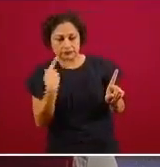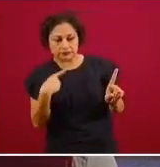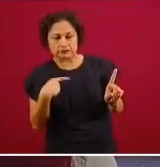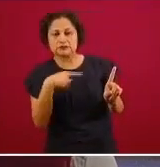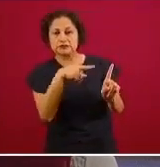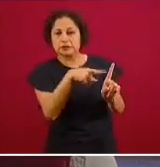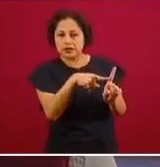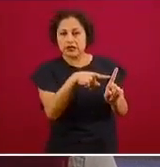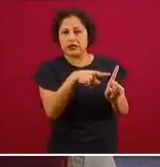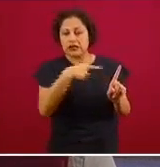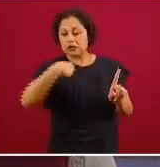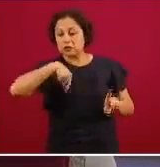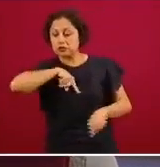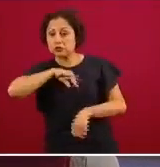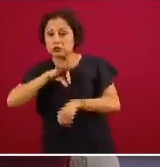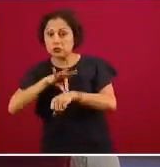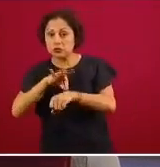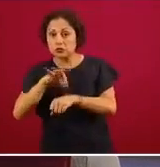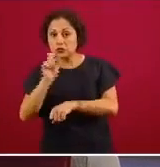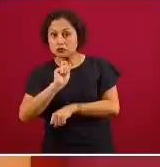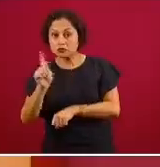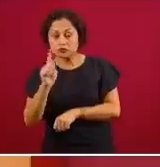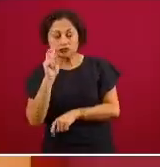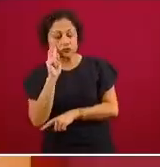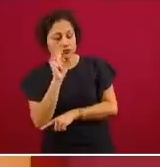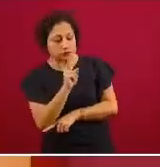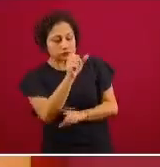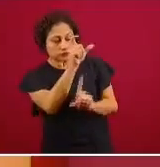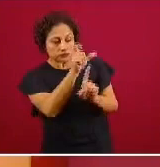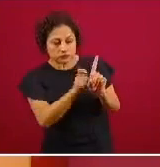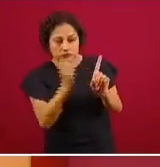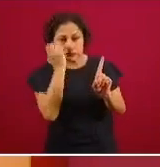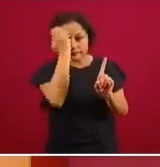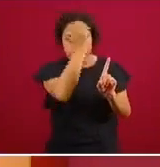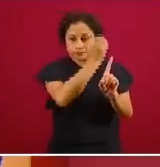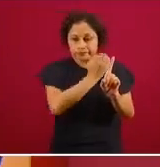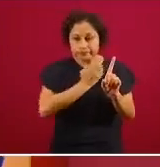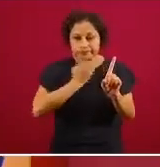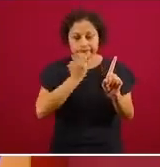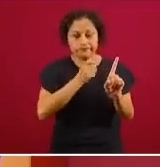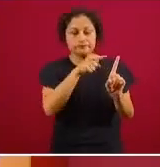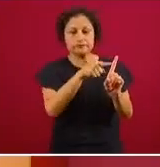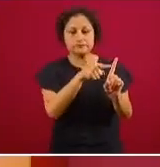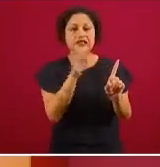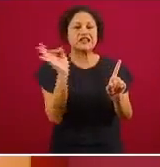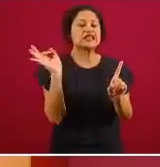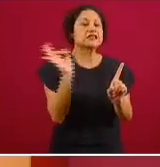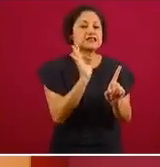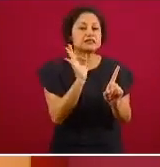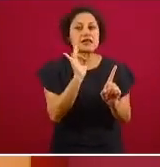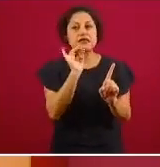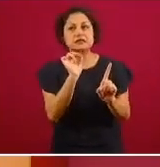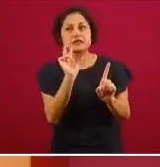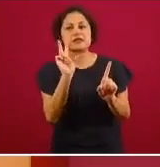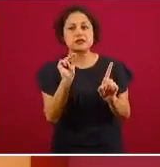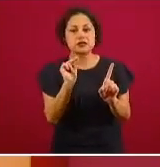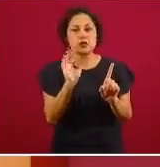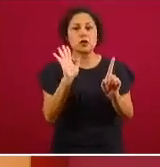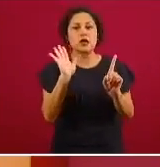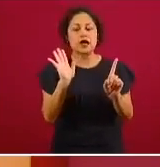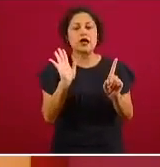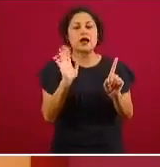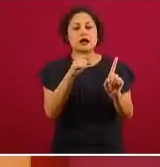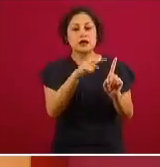razonada razonable de que la persona pudo haber tenido COVID eventualmente se clasifica como una